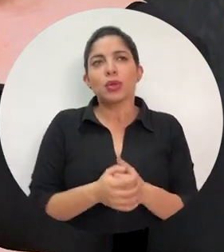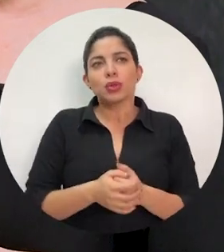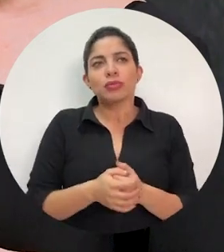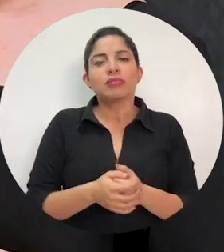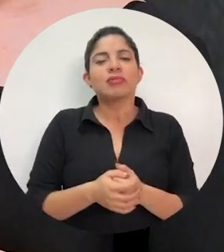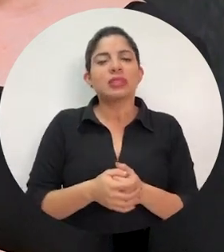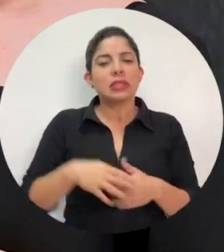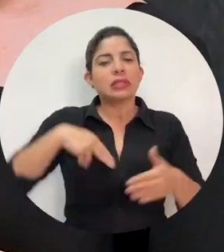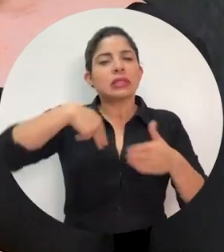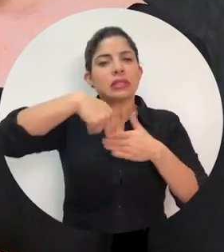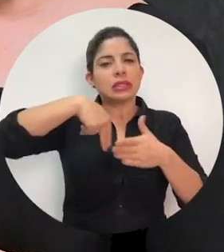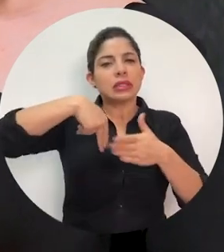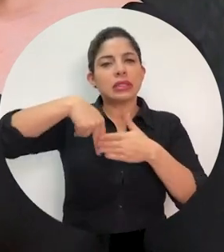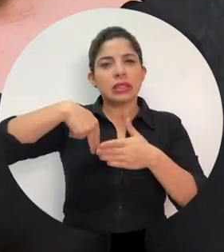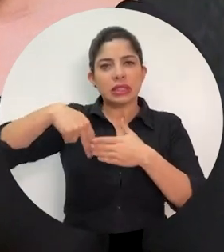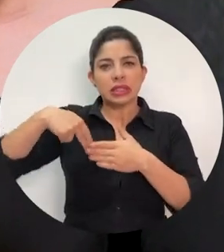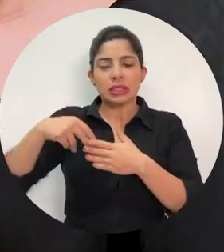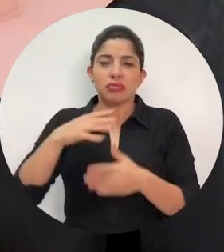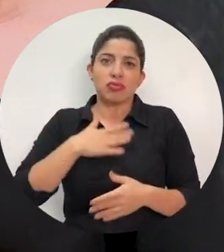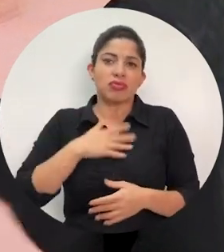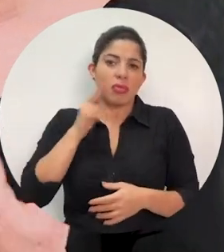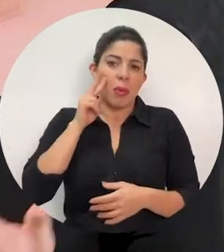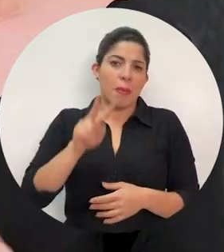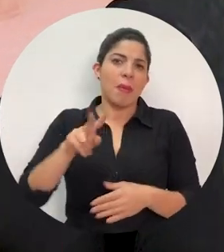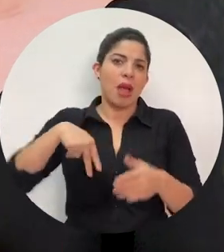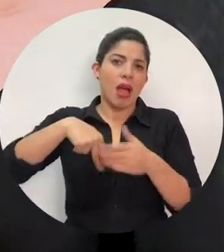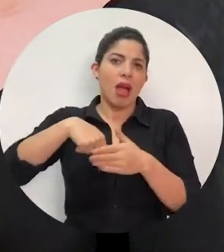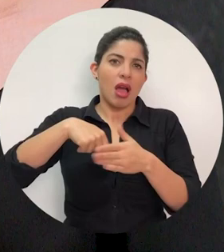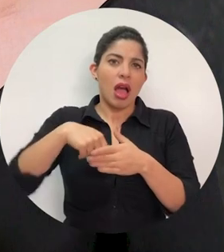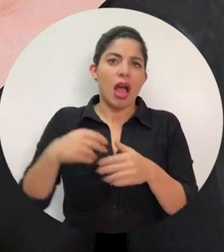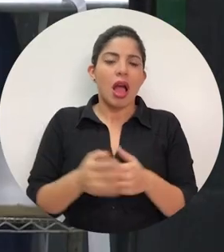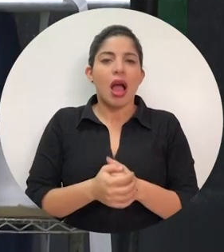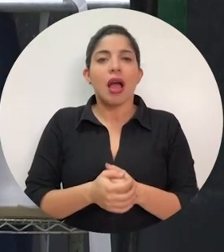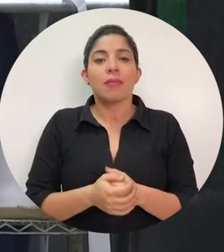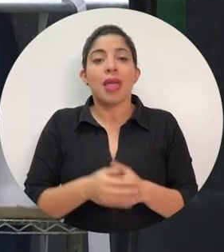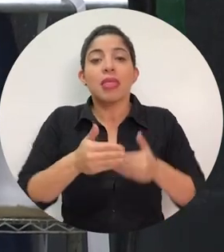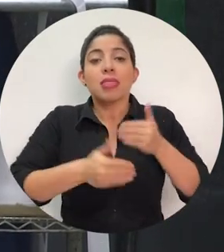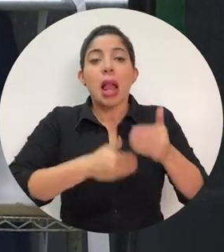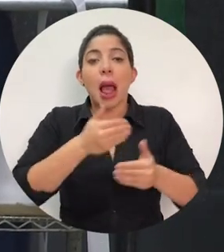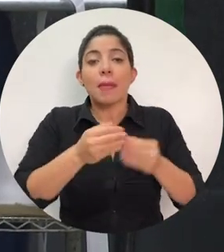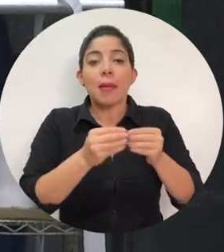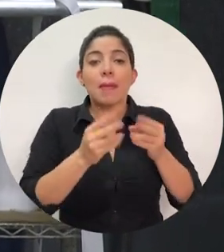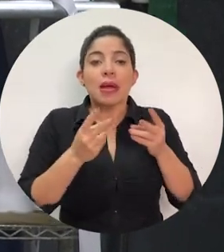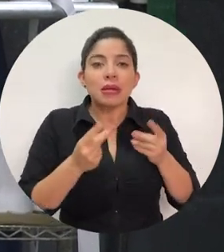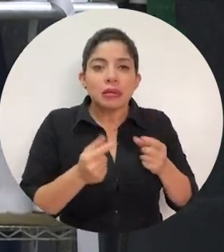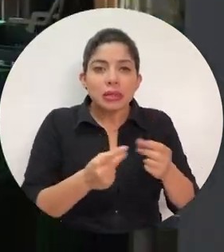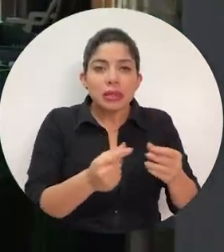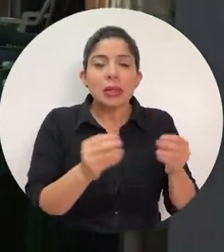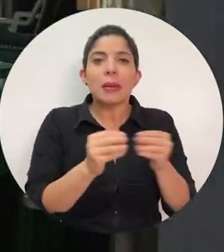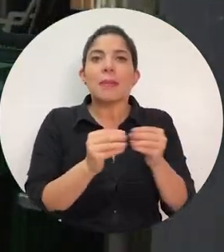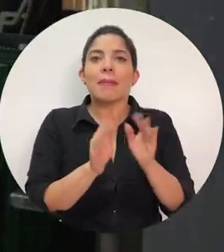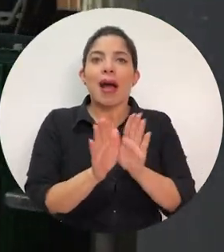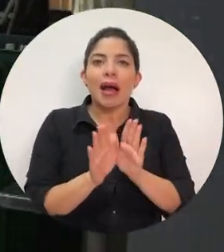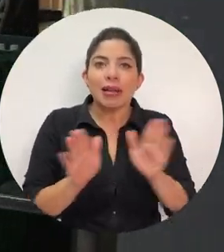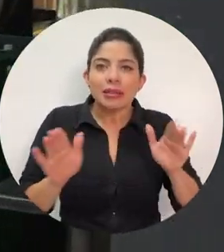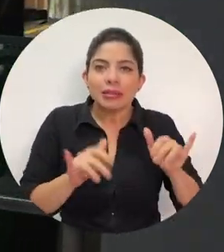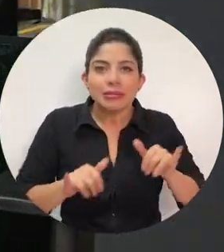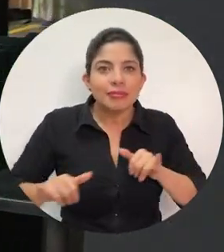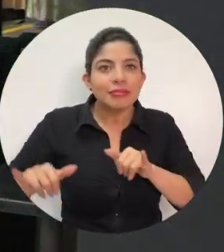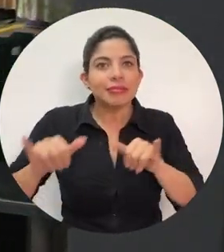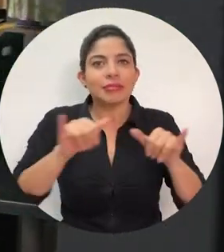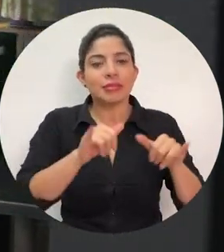una barrera, yo lo consideraba una barrera. Aligerar los trámites, tenerlos mucho más